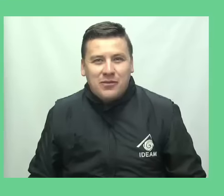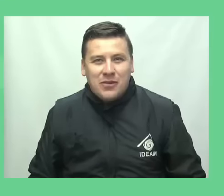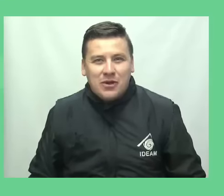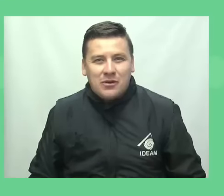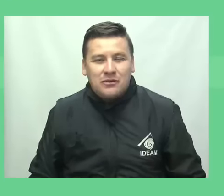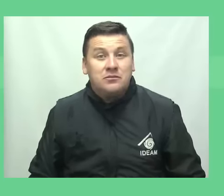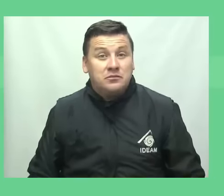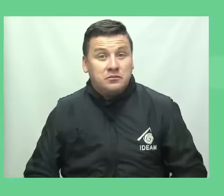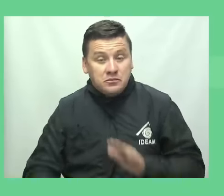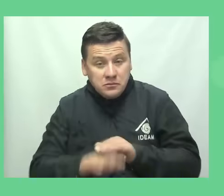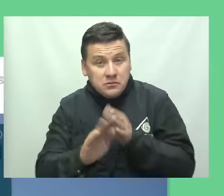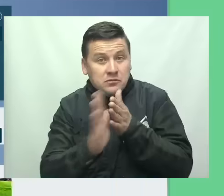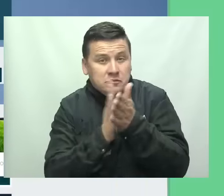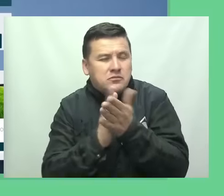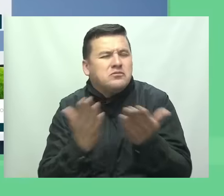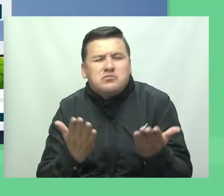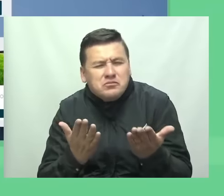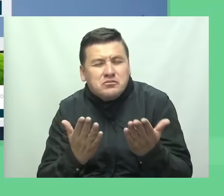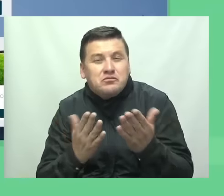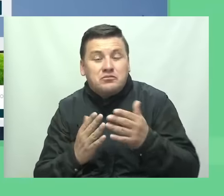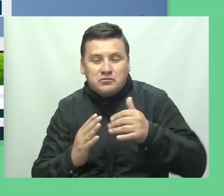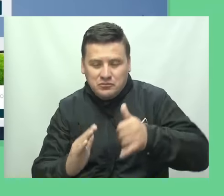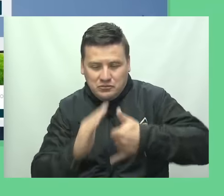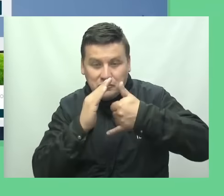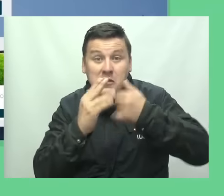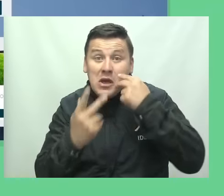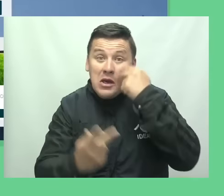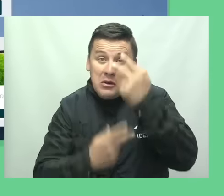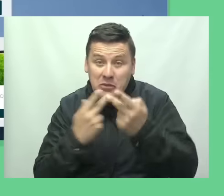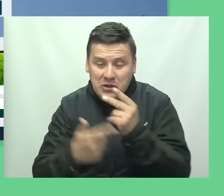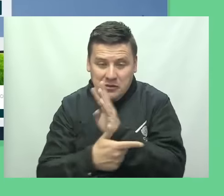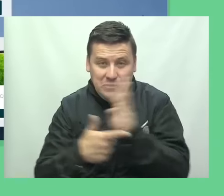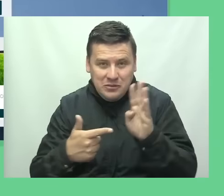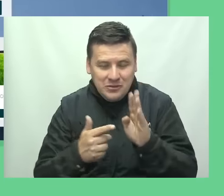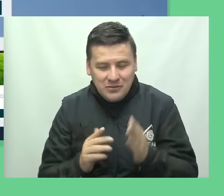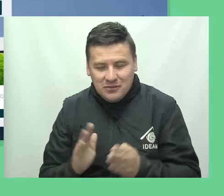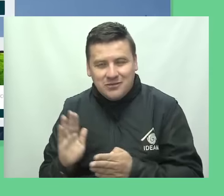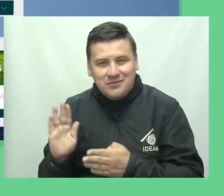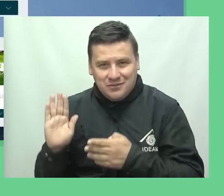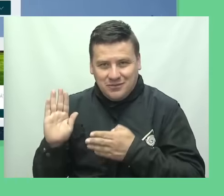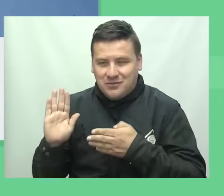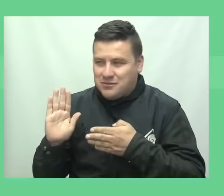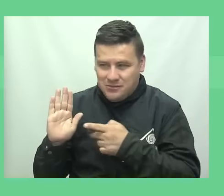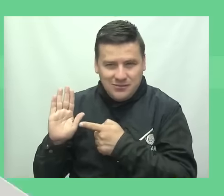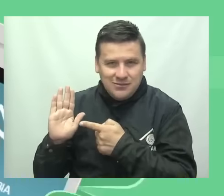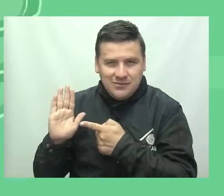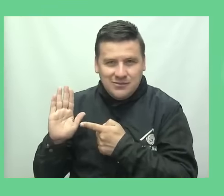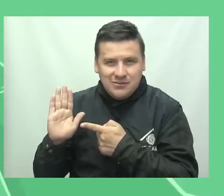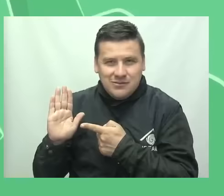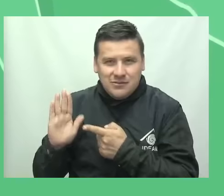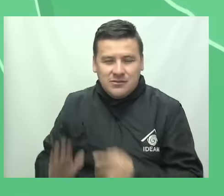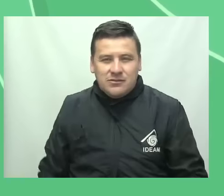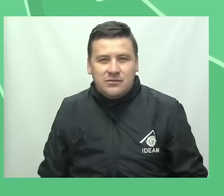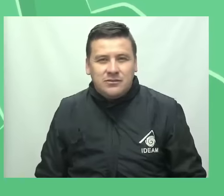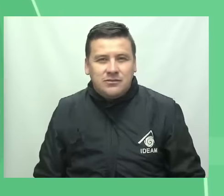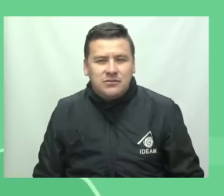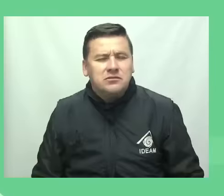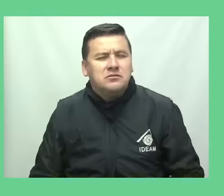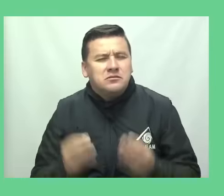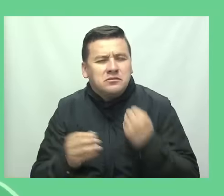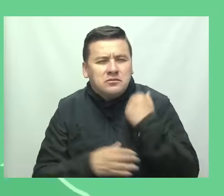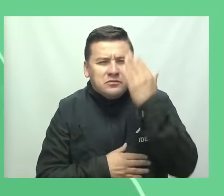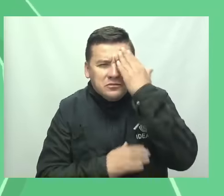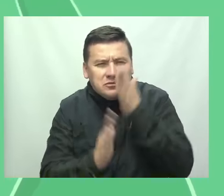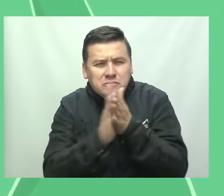Para mayor información sobre el pronóstico del tiempo, visítenos en www.ideam.gov.co Y para estar